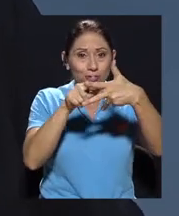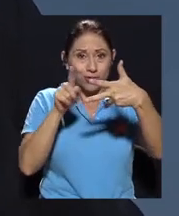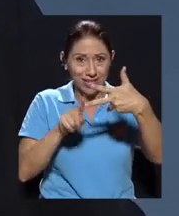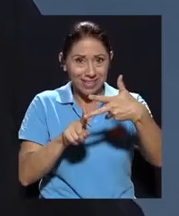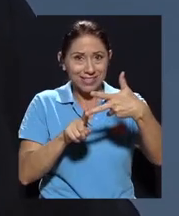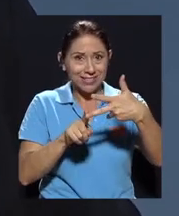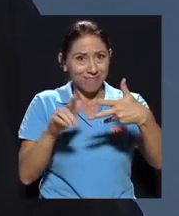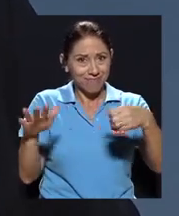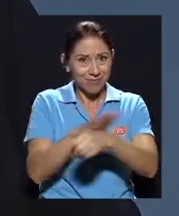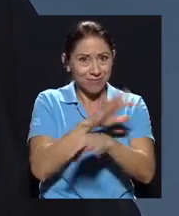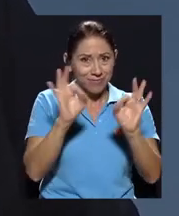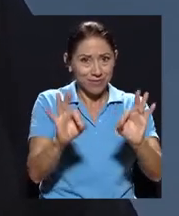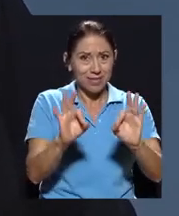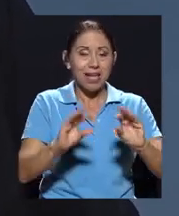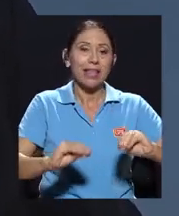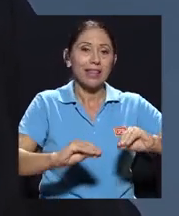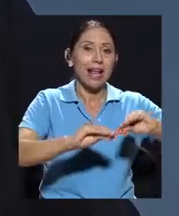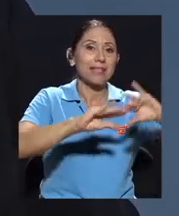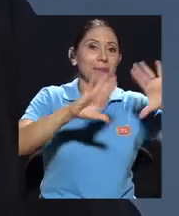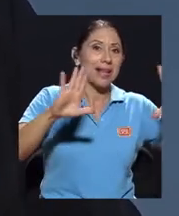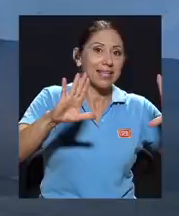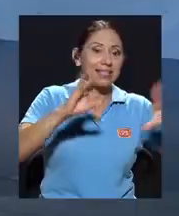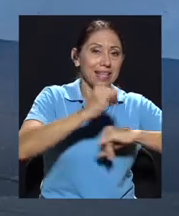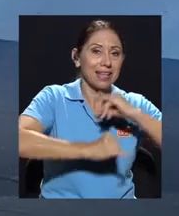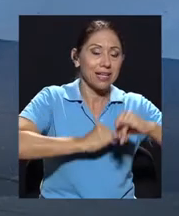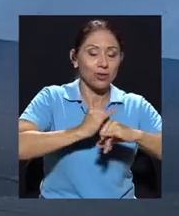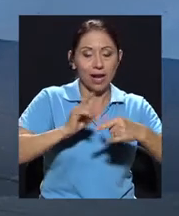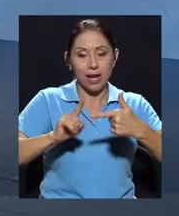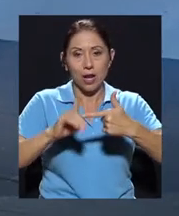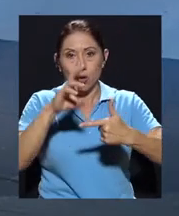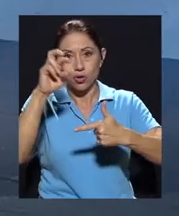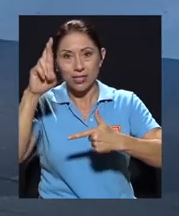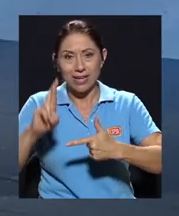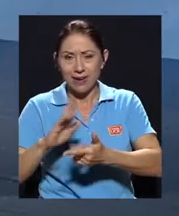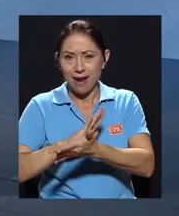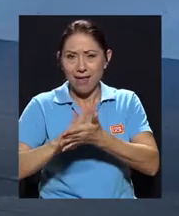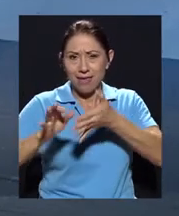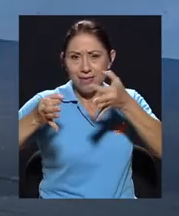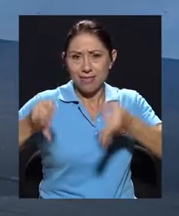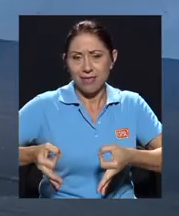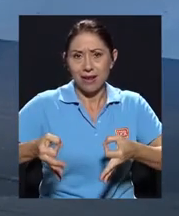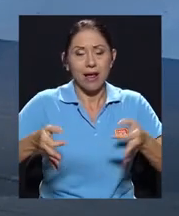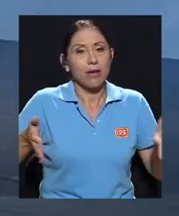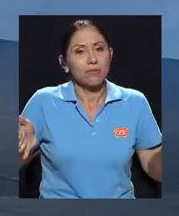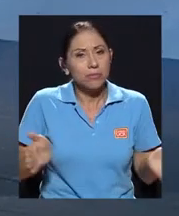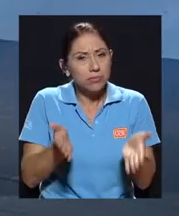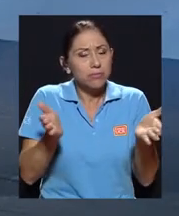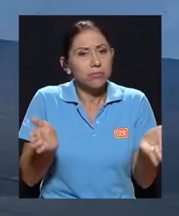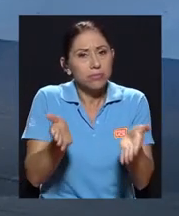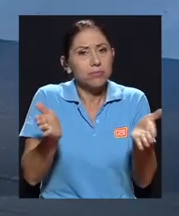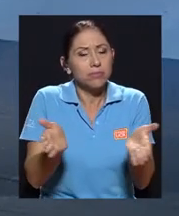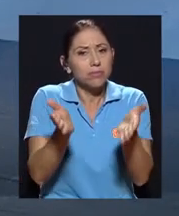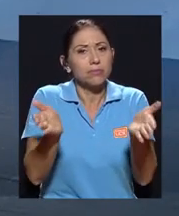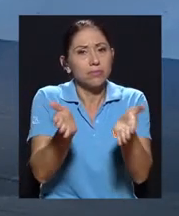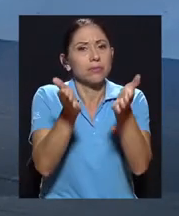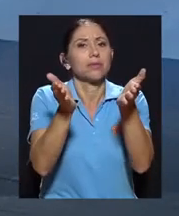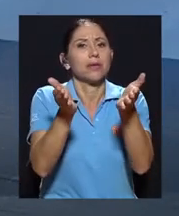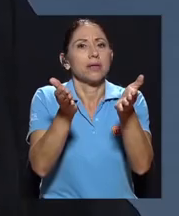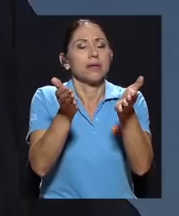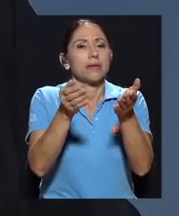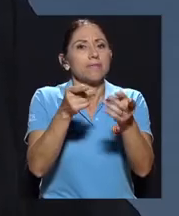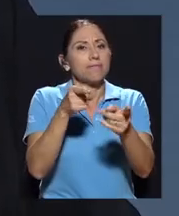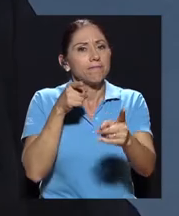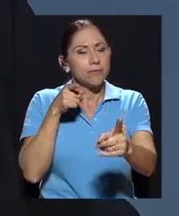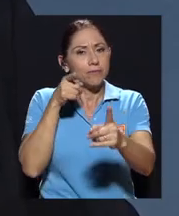Transparencia y Costa Rica Integra vamos a estar promoviendo desde todos los frentes que podamos en rumbo hacia